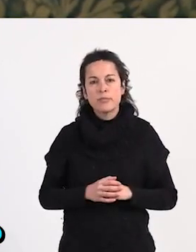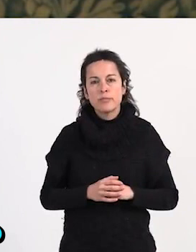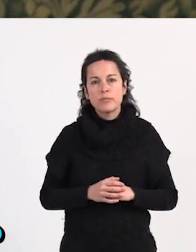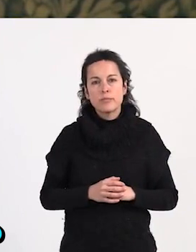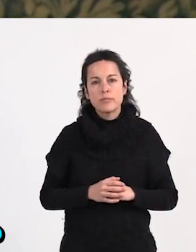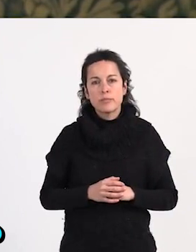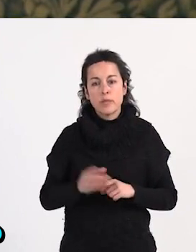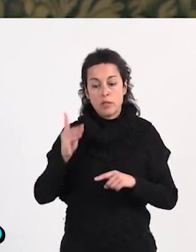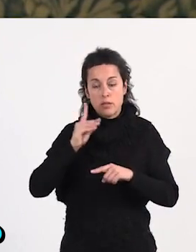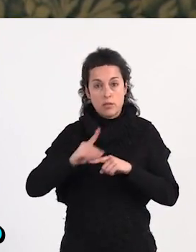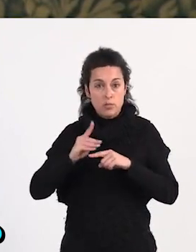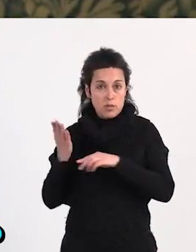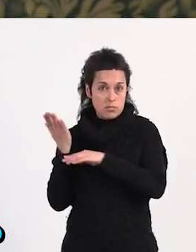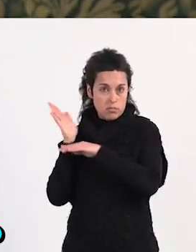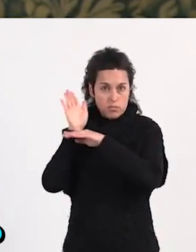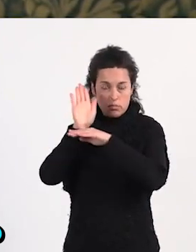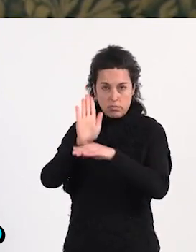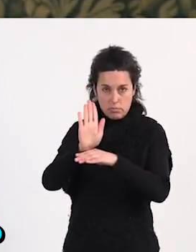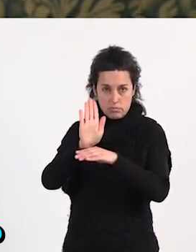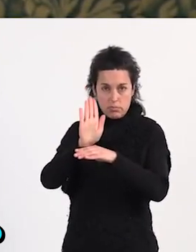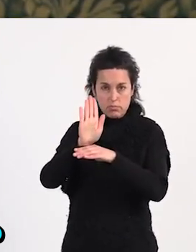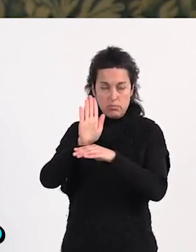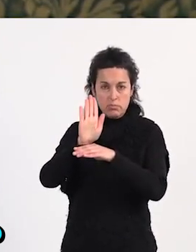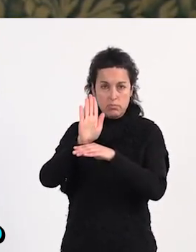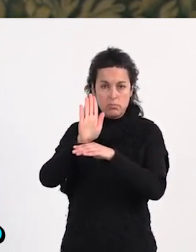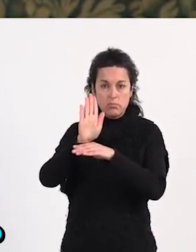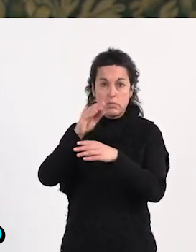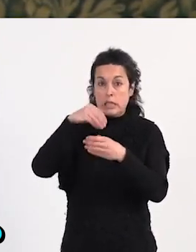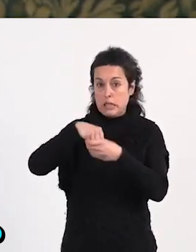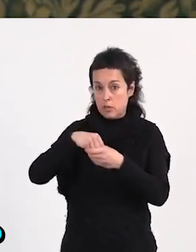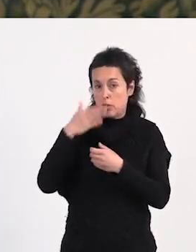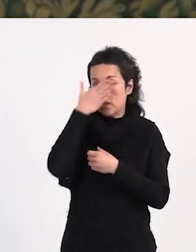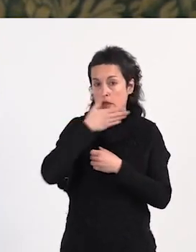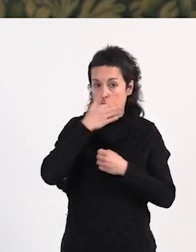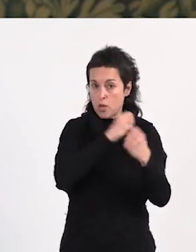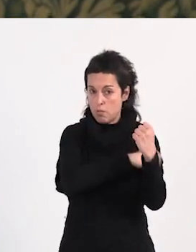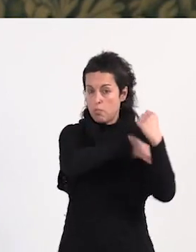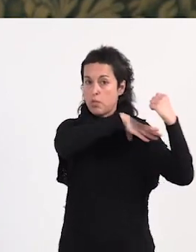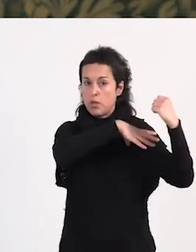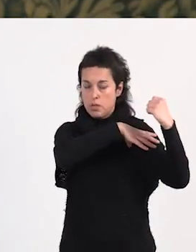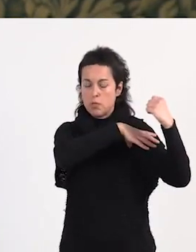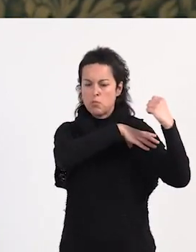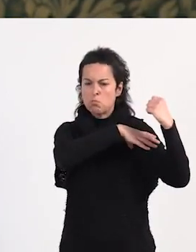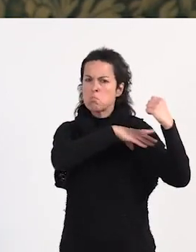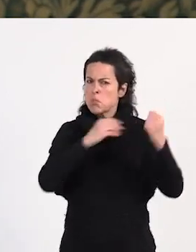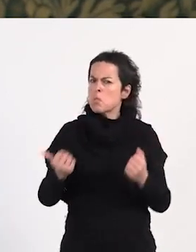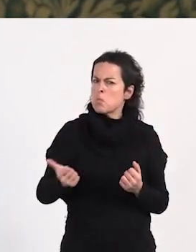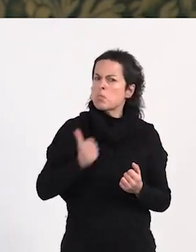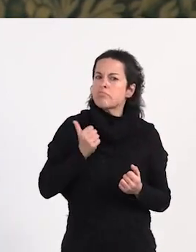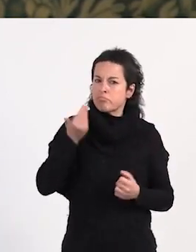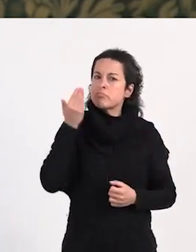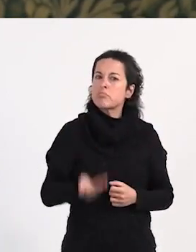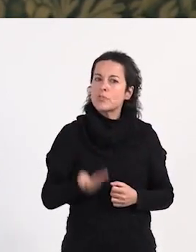Presentar el documental dentro de la Escuela de Empoderamiento es una oportunidad importante